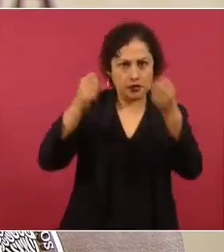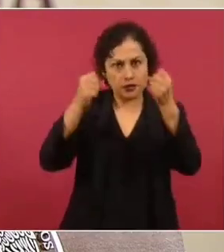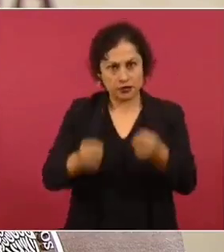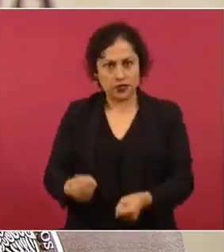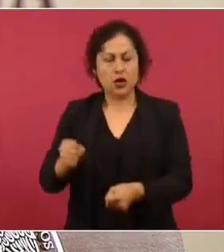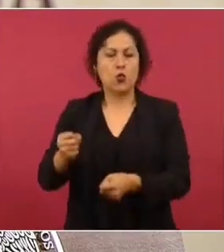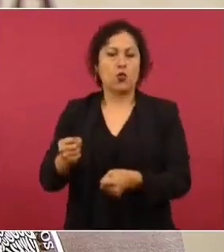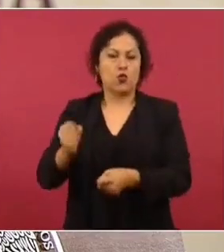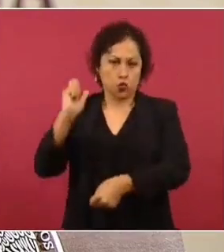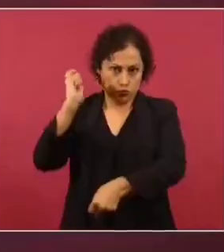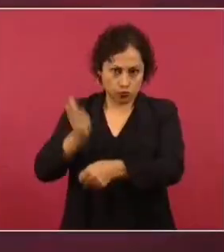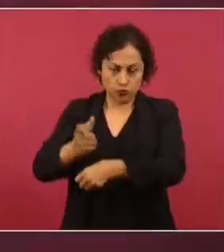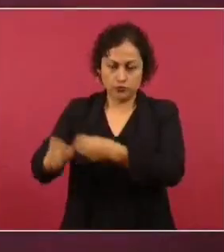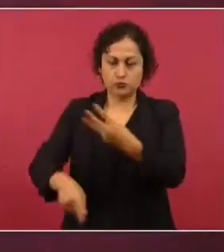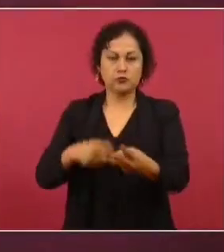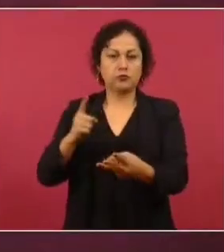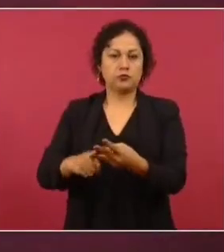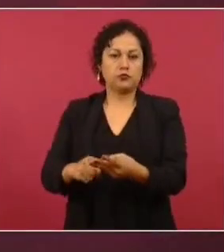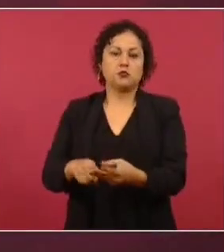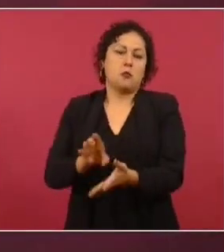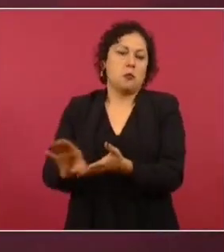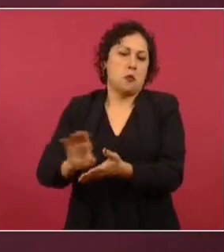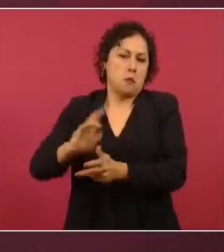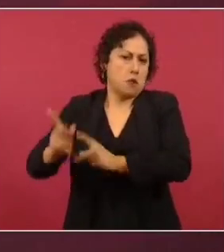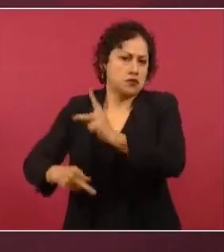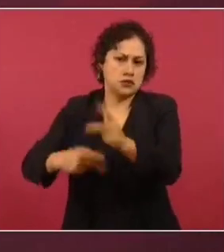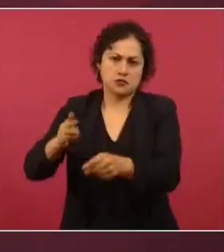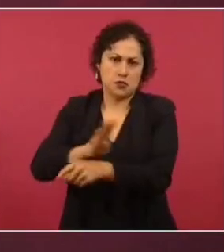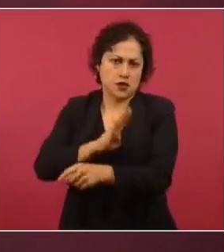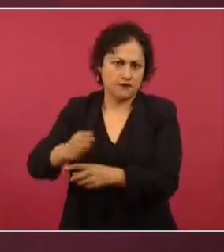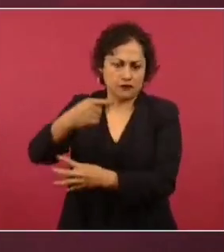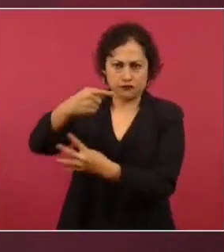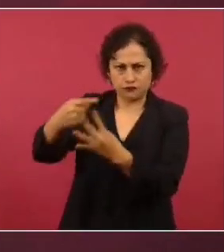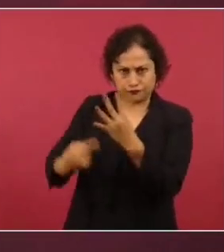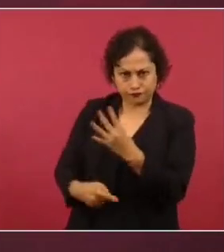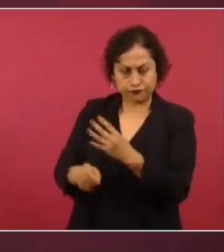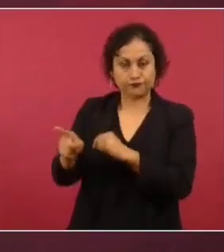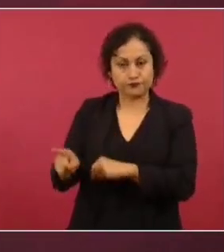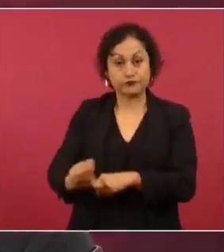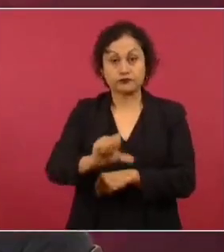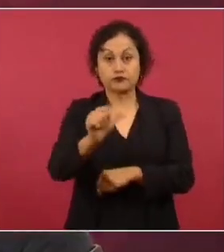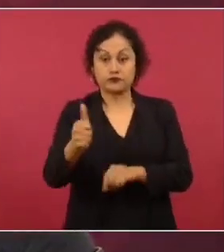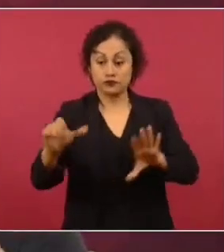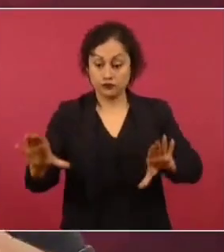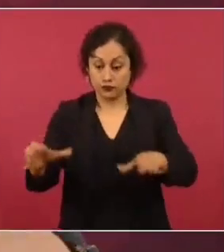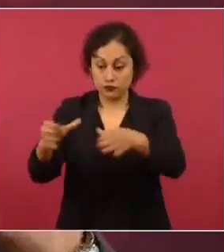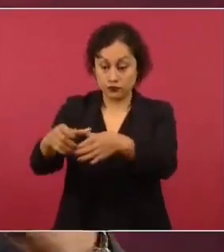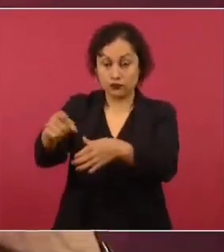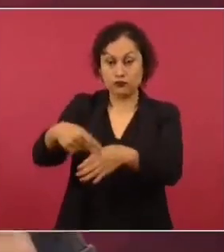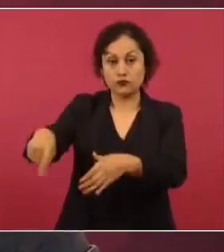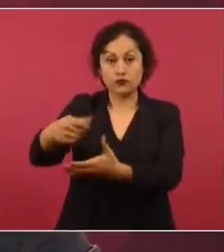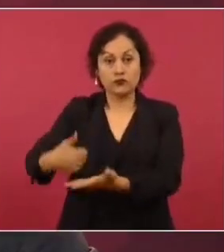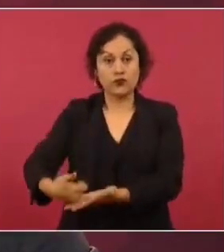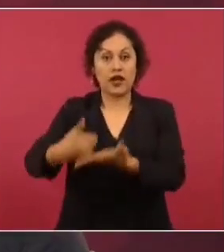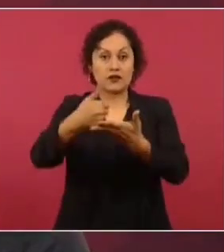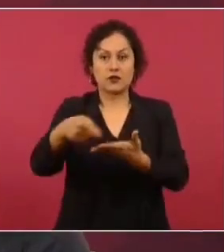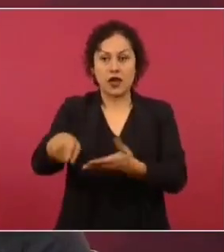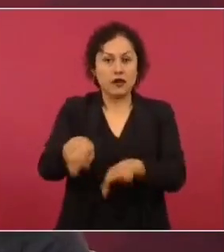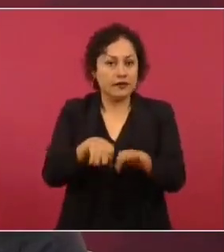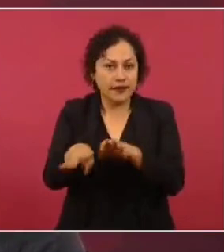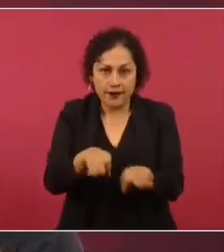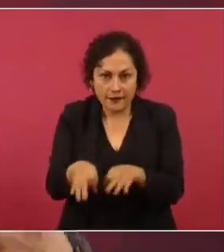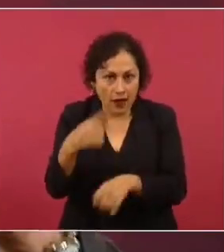de prestaciones administrativas. Y en las juntas auxiliares, que tampoco funcionan los 365